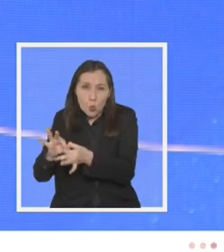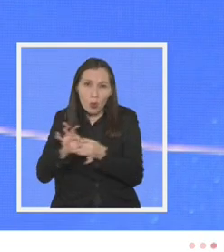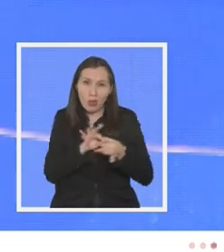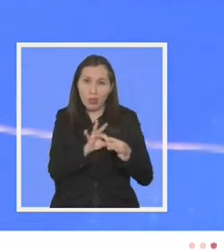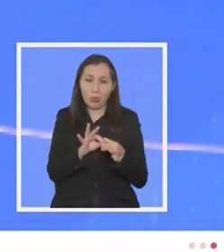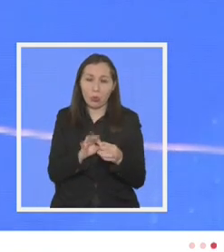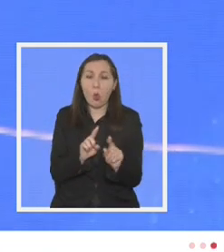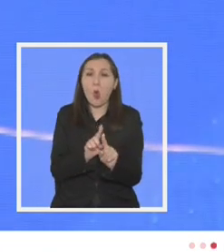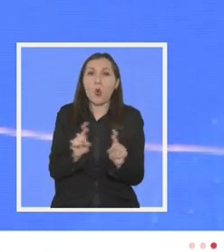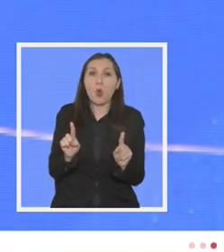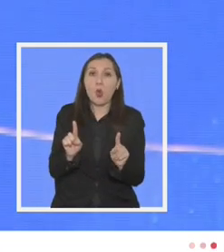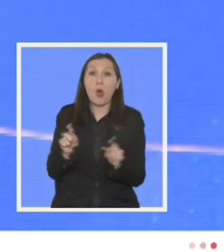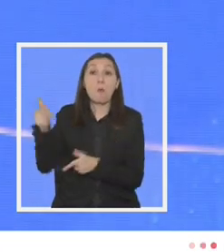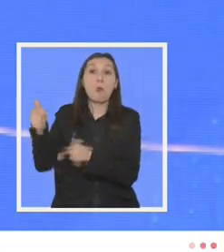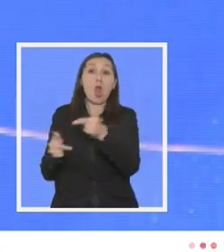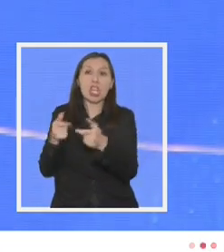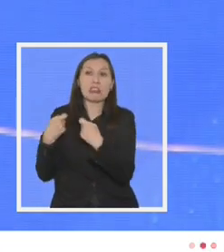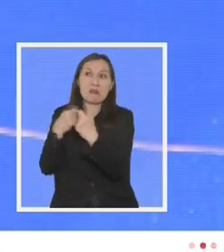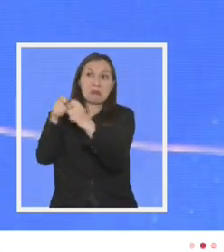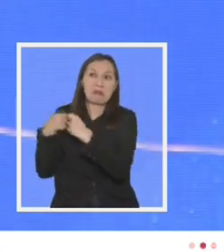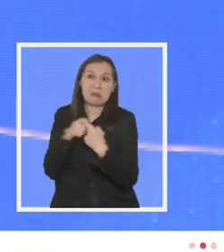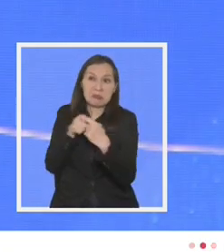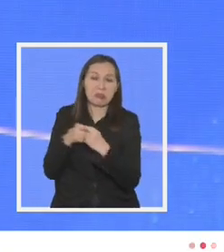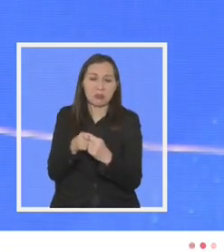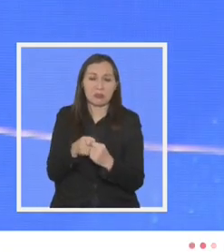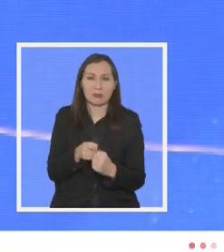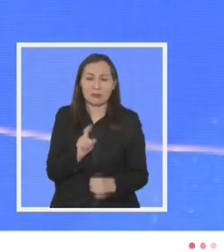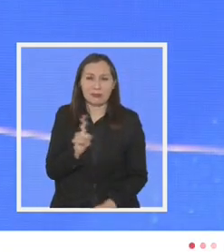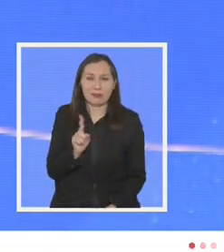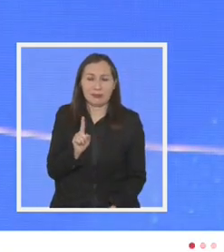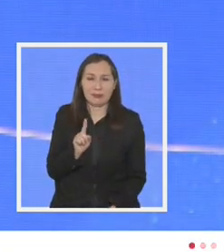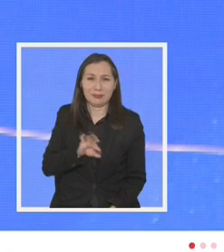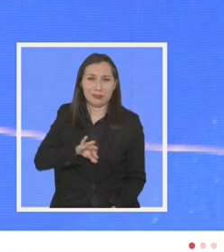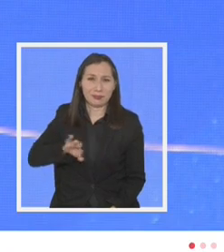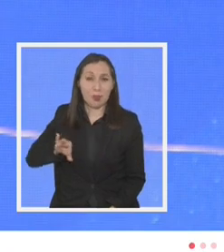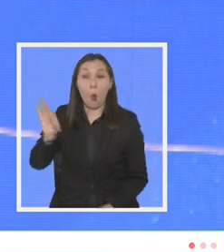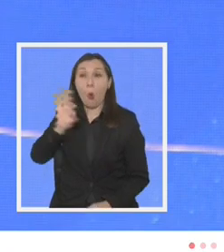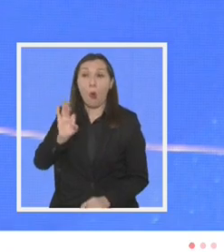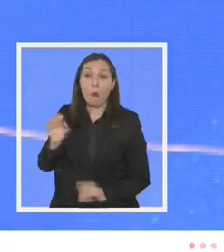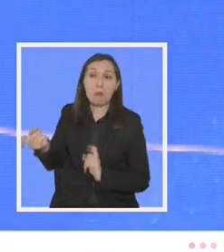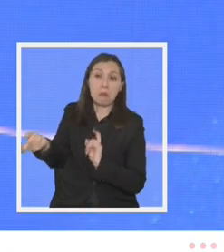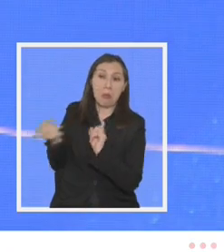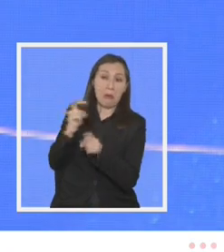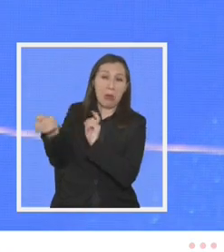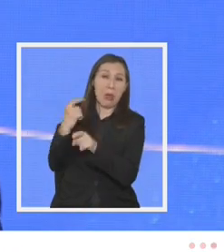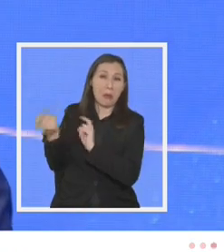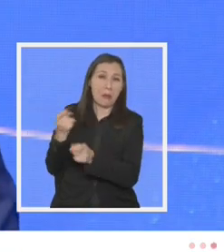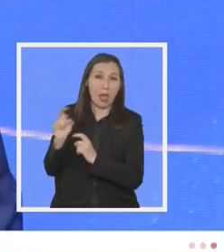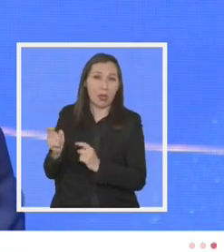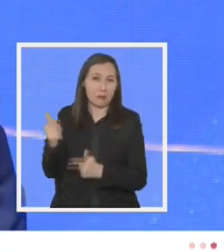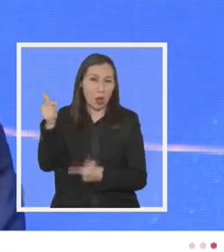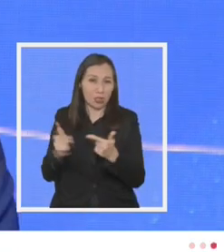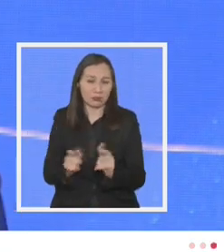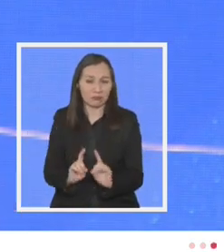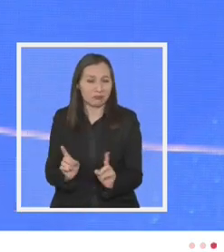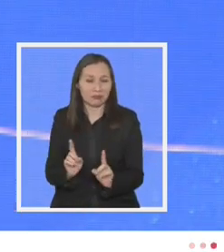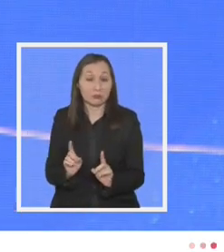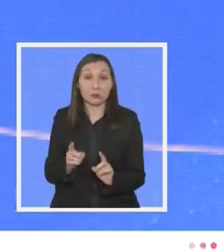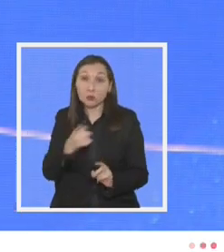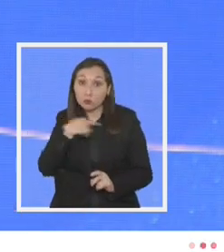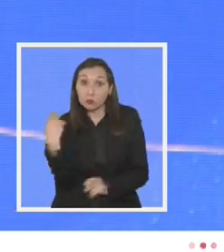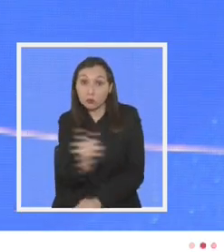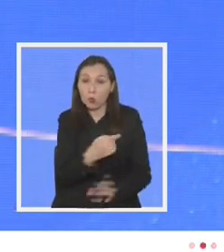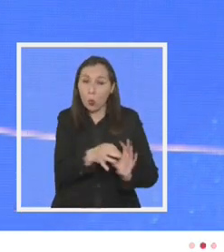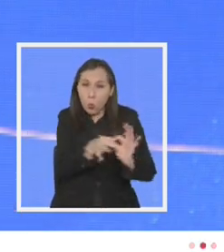no políticos peleando entre sí o lanzándose epítetos entre sí nuestra